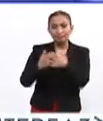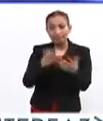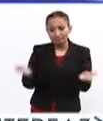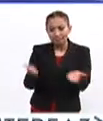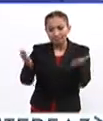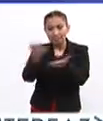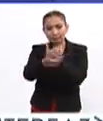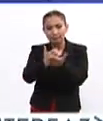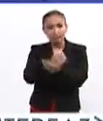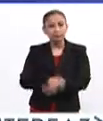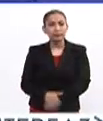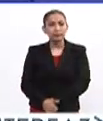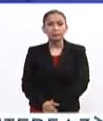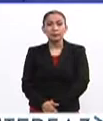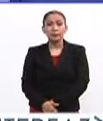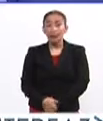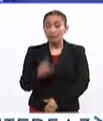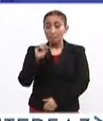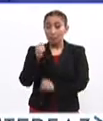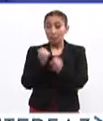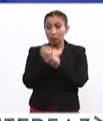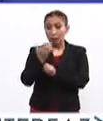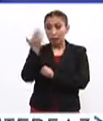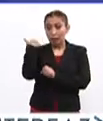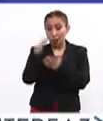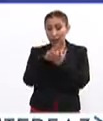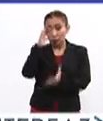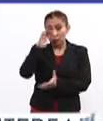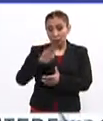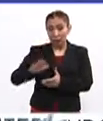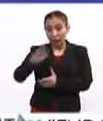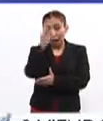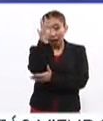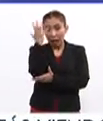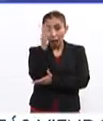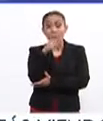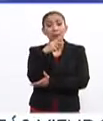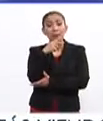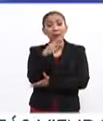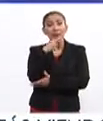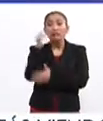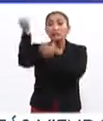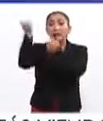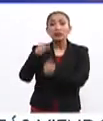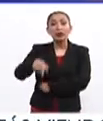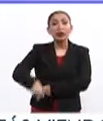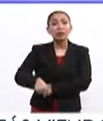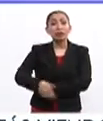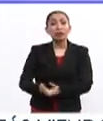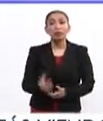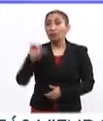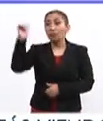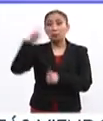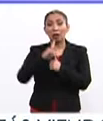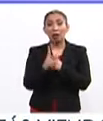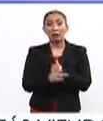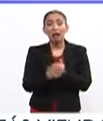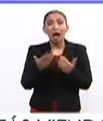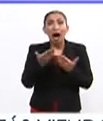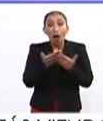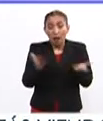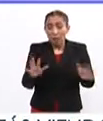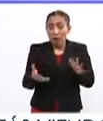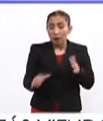activación de esa industria importante. Hace 20 años, la mayoría de los árboles de Navidad los importábamos. Ahora son